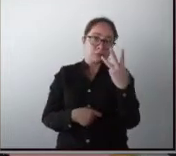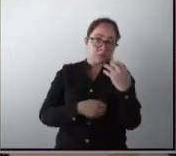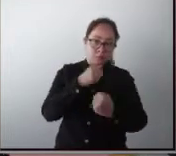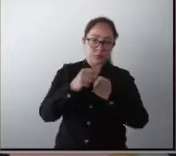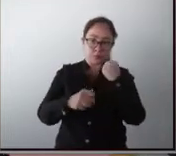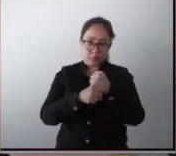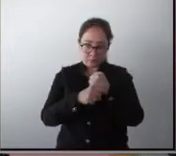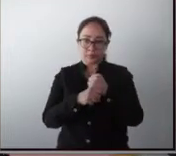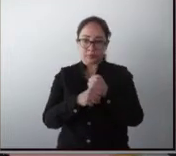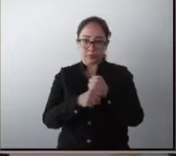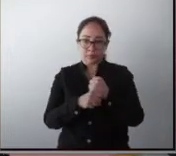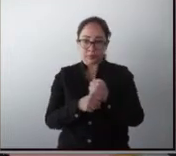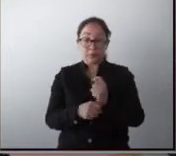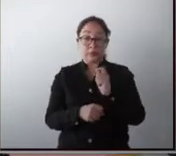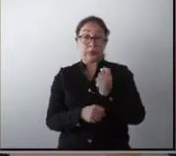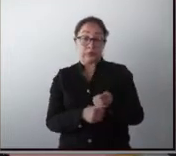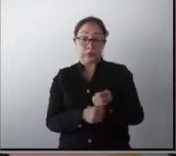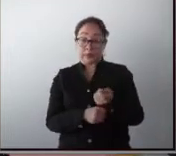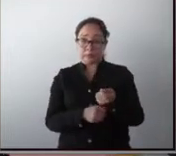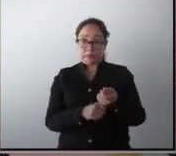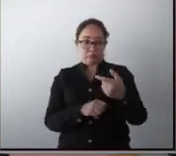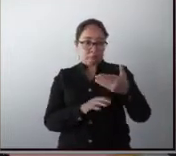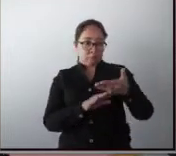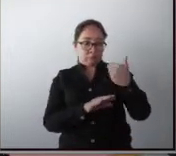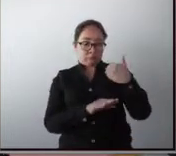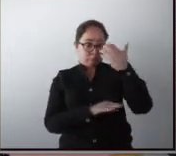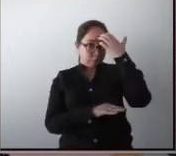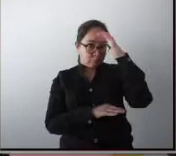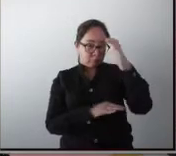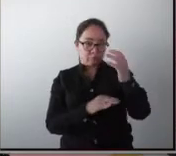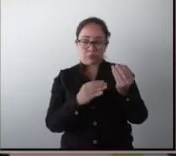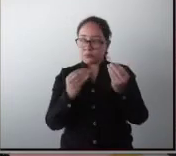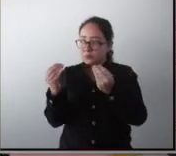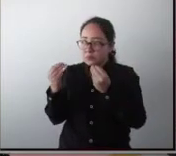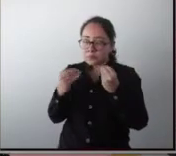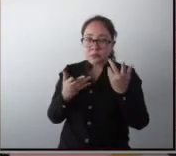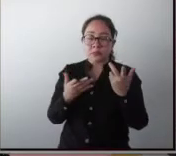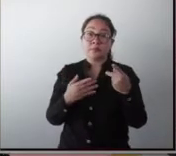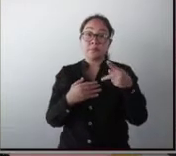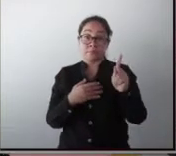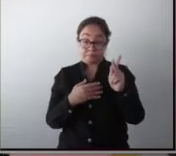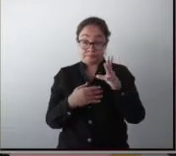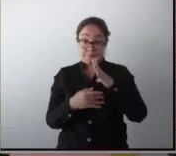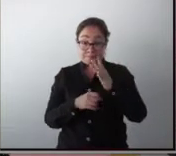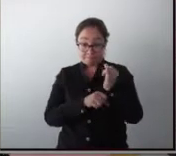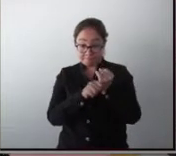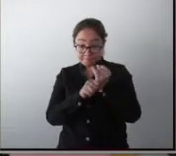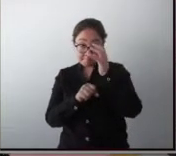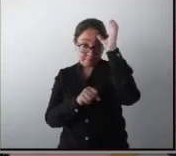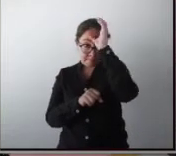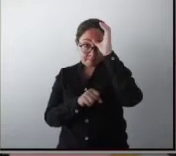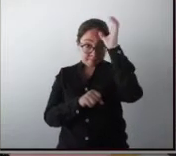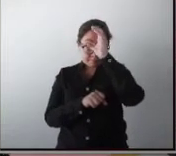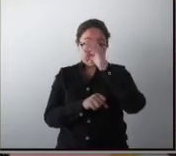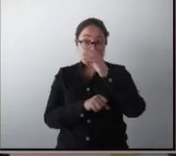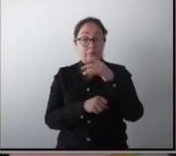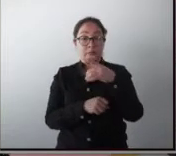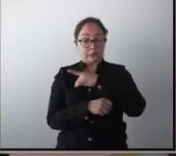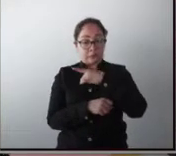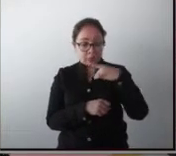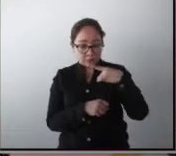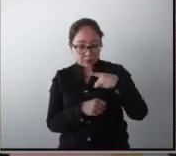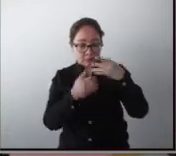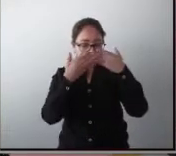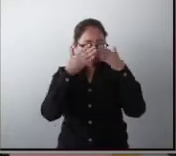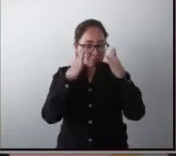que desconocemos mucho, pero que desde el punto de vista de la investigación científica tenemos que conocer